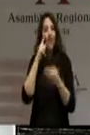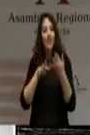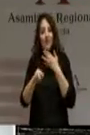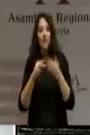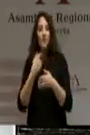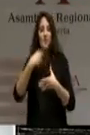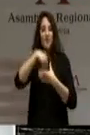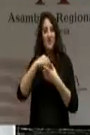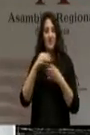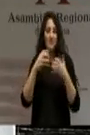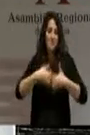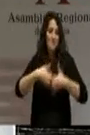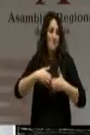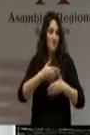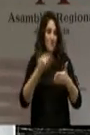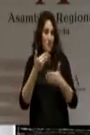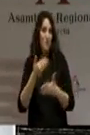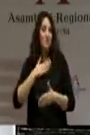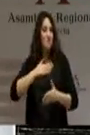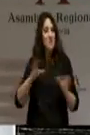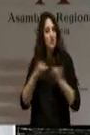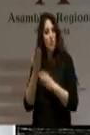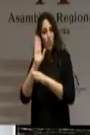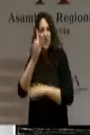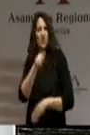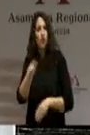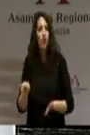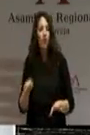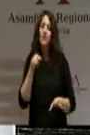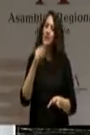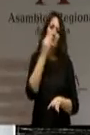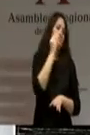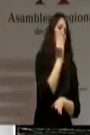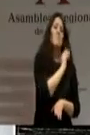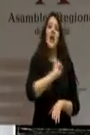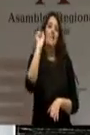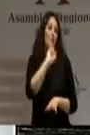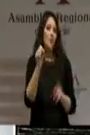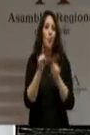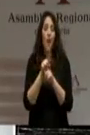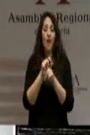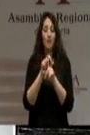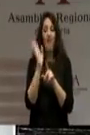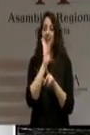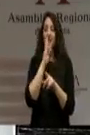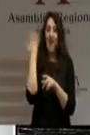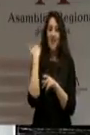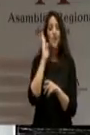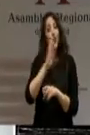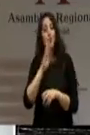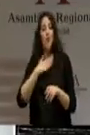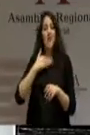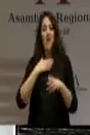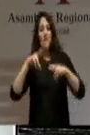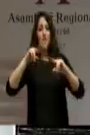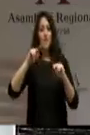mi grupo parlamentario en esta Cámara? Sería una magnífica forma de predicar con el ejemplo. Por cierto, el